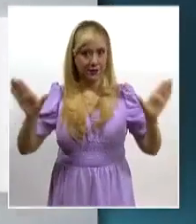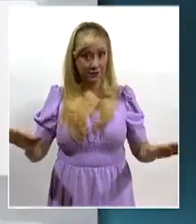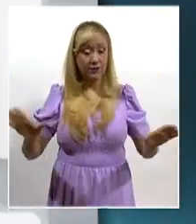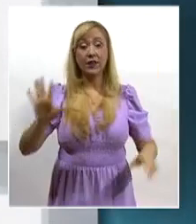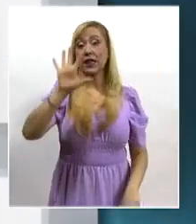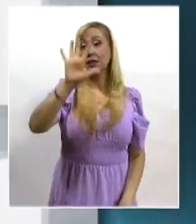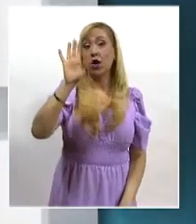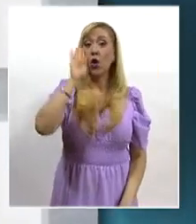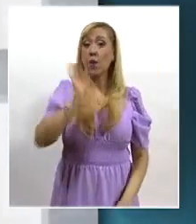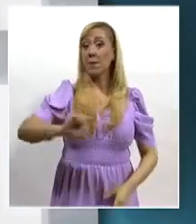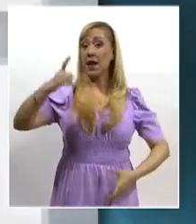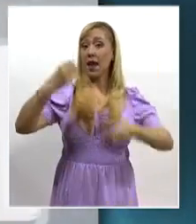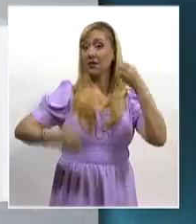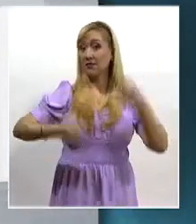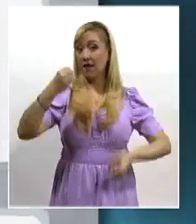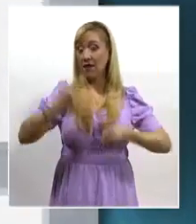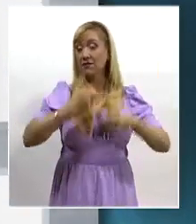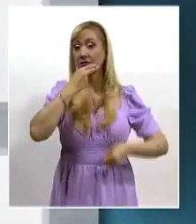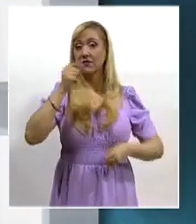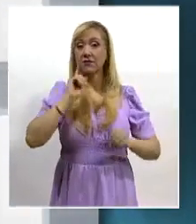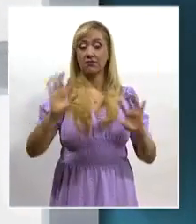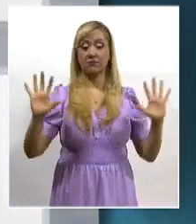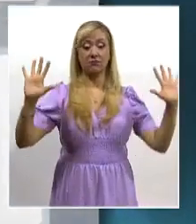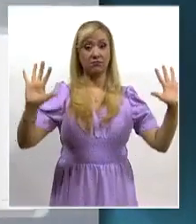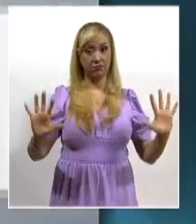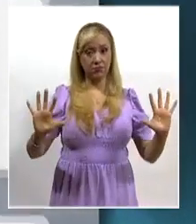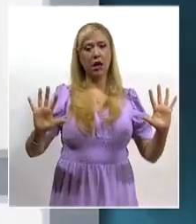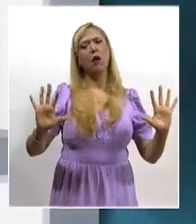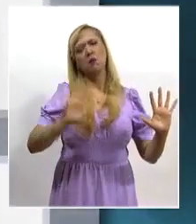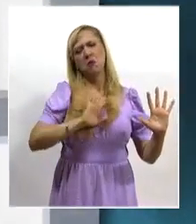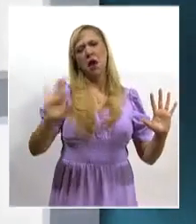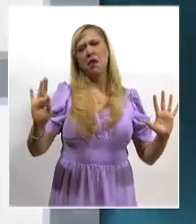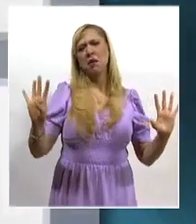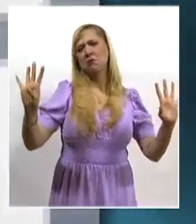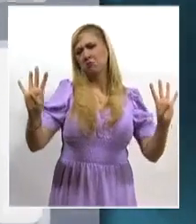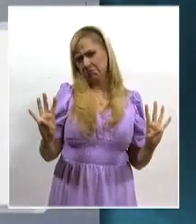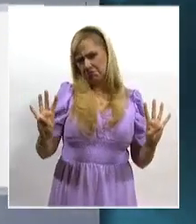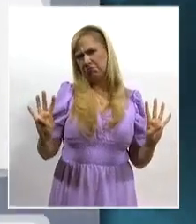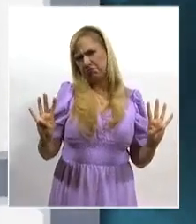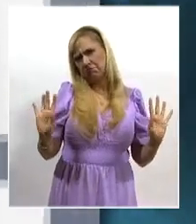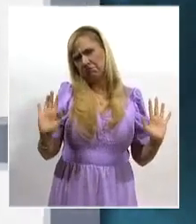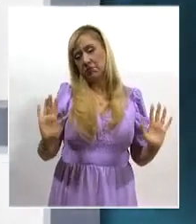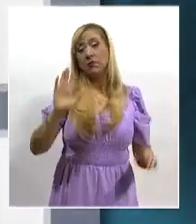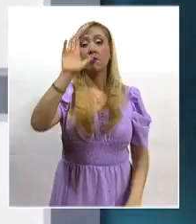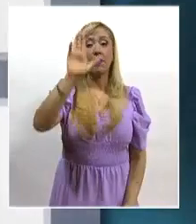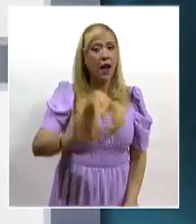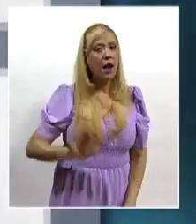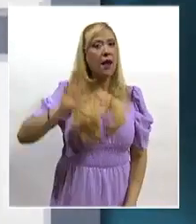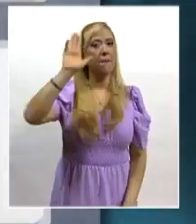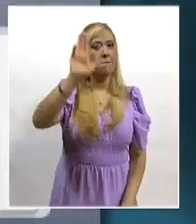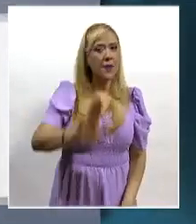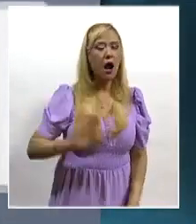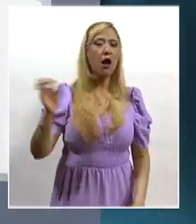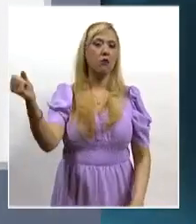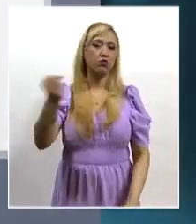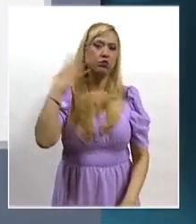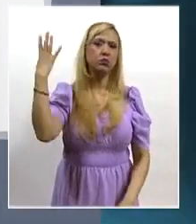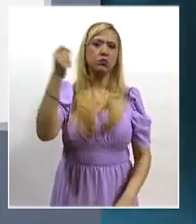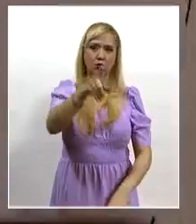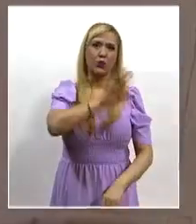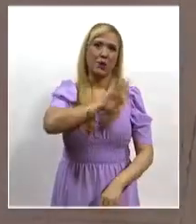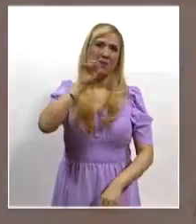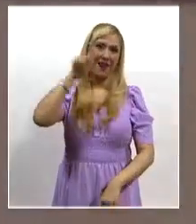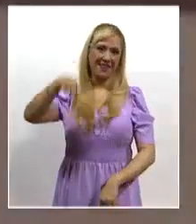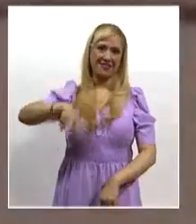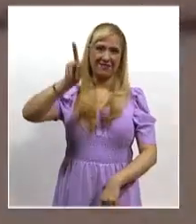ministras y ministros y puede sesionar con un mínimo de cuatro integrantes. Sus sesiones son todos los miércoles y puede seguirlas en vivo aquí, por la